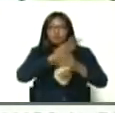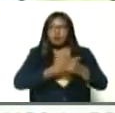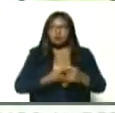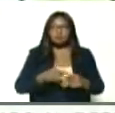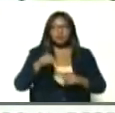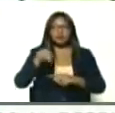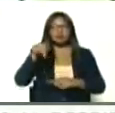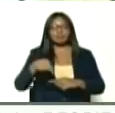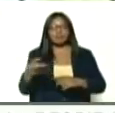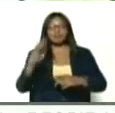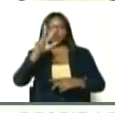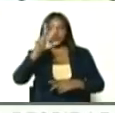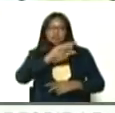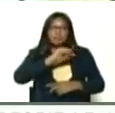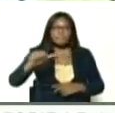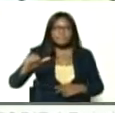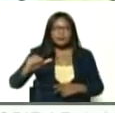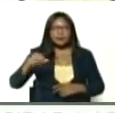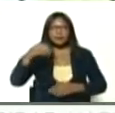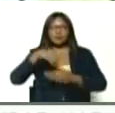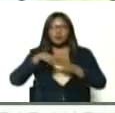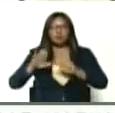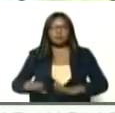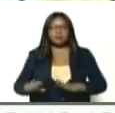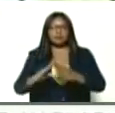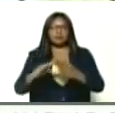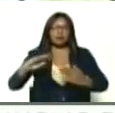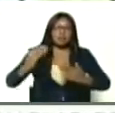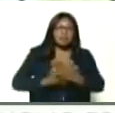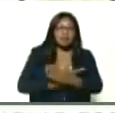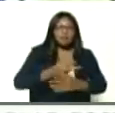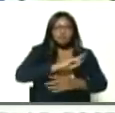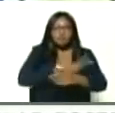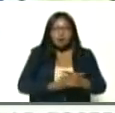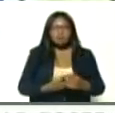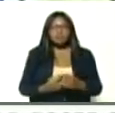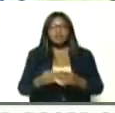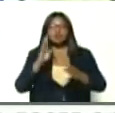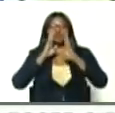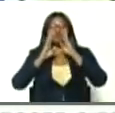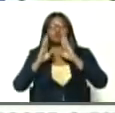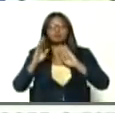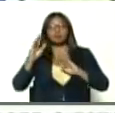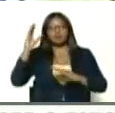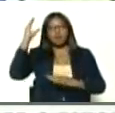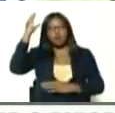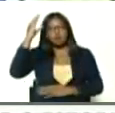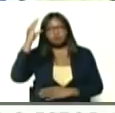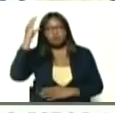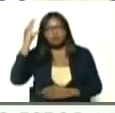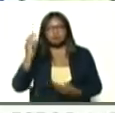estas dos semanas, de cuarentena radical, consciente, que me dice la vicepresidenta,